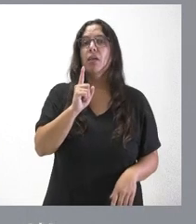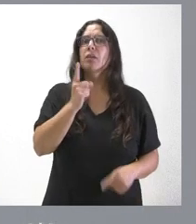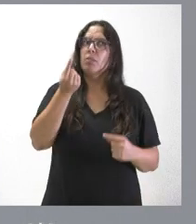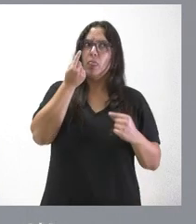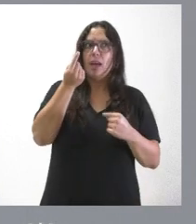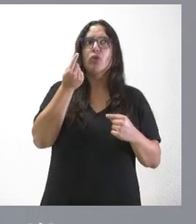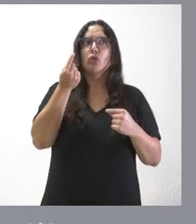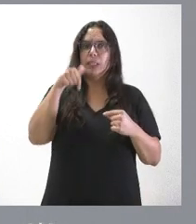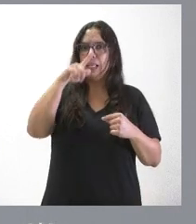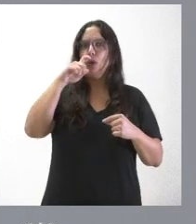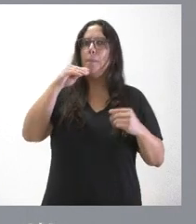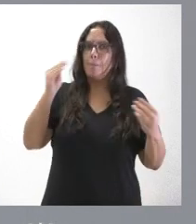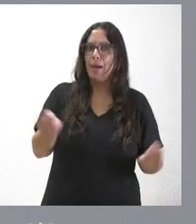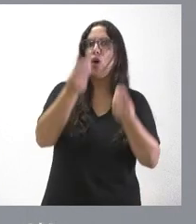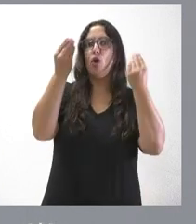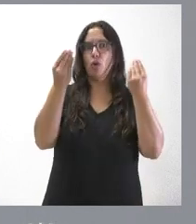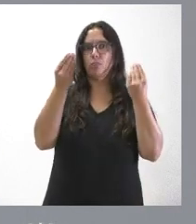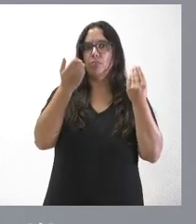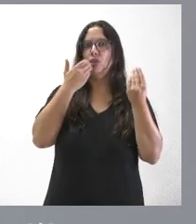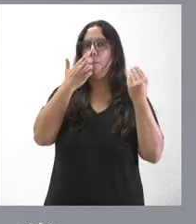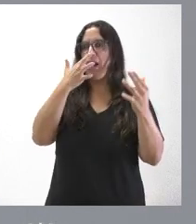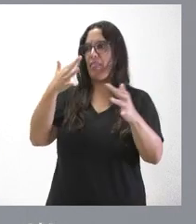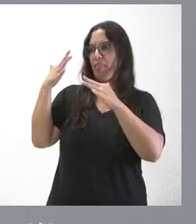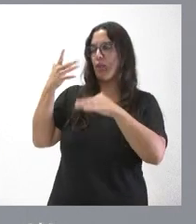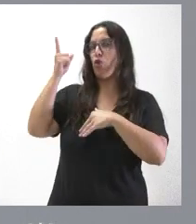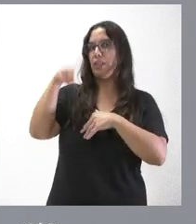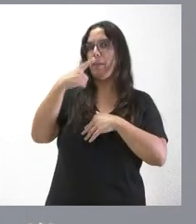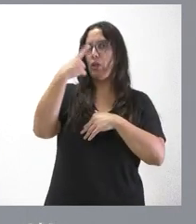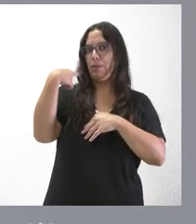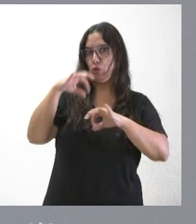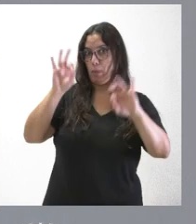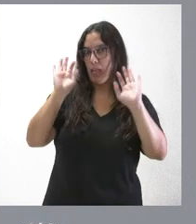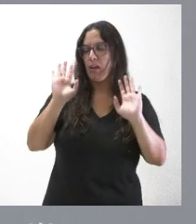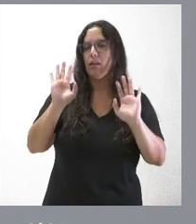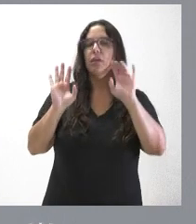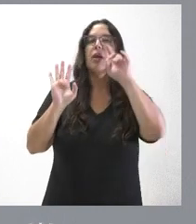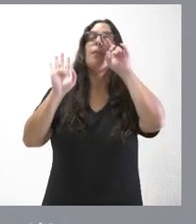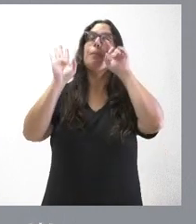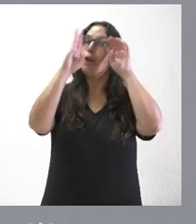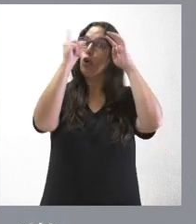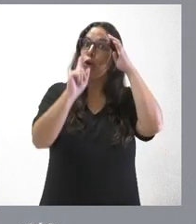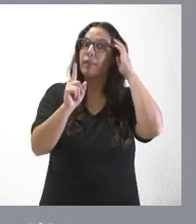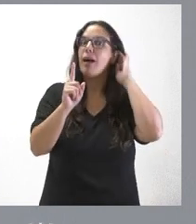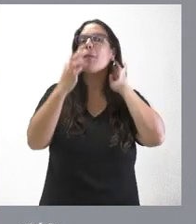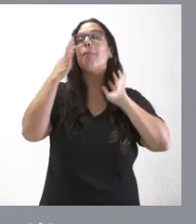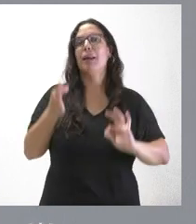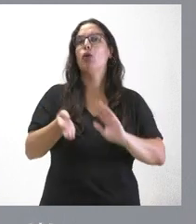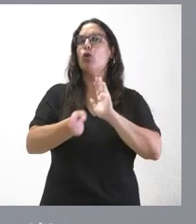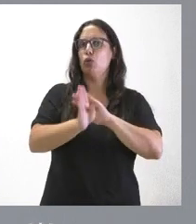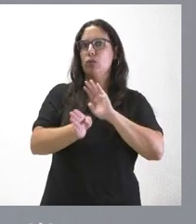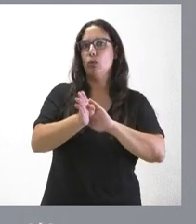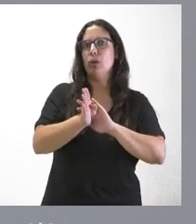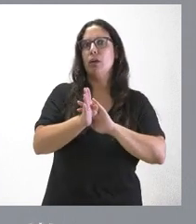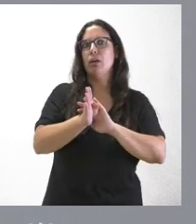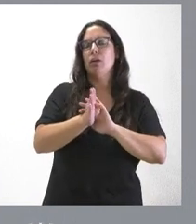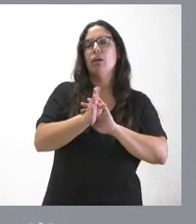mejores que la media de los últimos diez años y especialmente también que el año pasado, pero tampoco olvidamos que los riesgos no han acabado y que no podemos